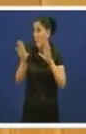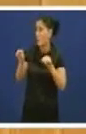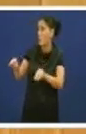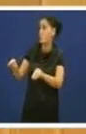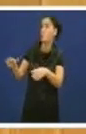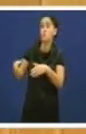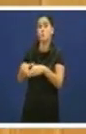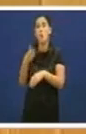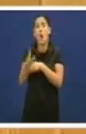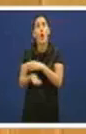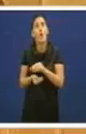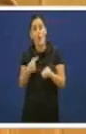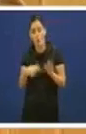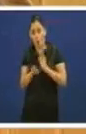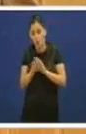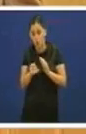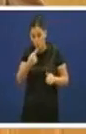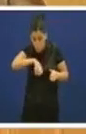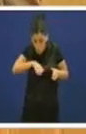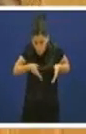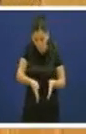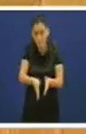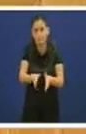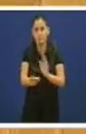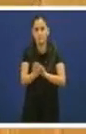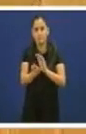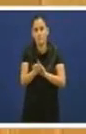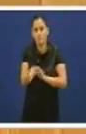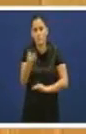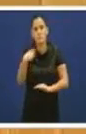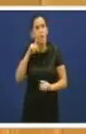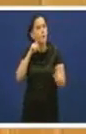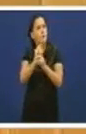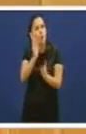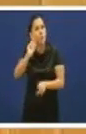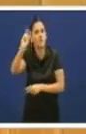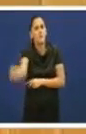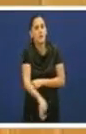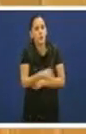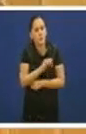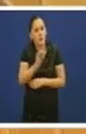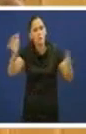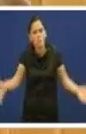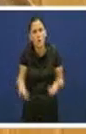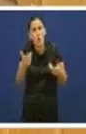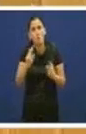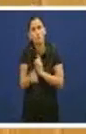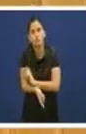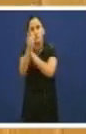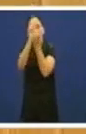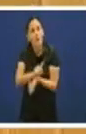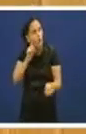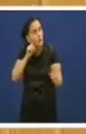a senda que lle deixamos co anterior goberno que era a diversificación a potenciación da transformación da